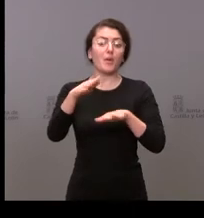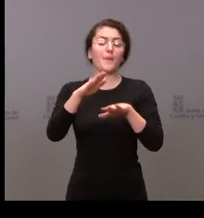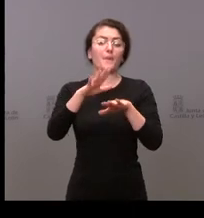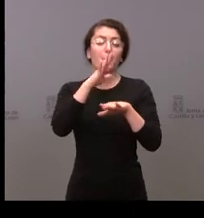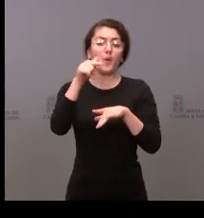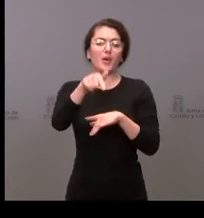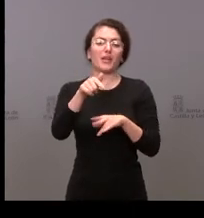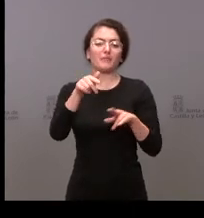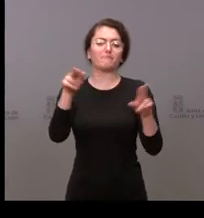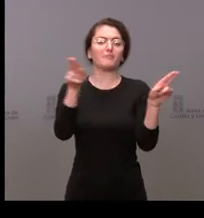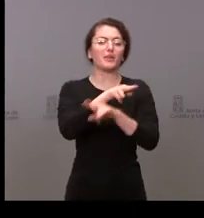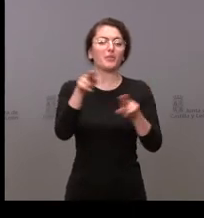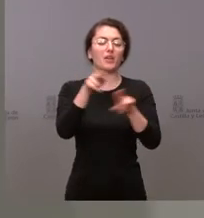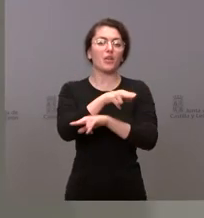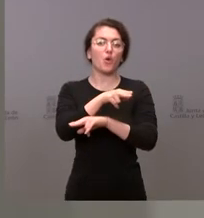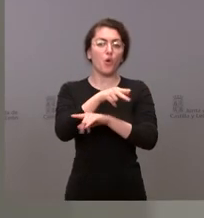en Segovia